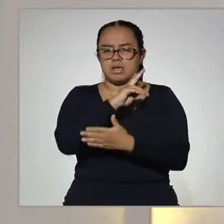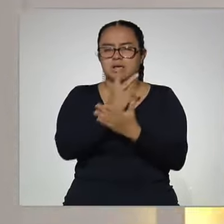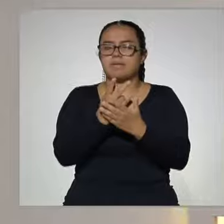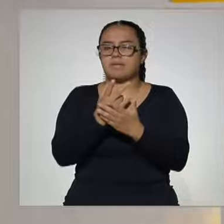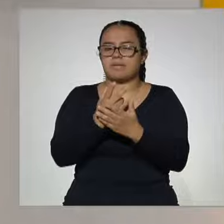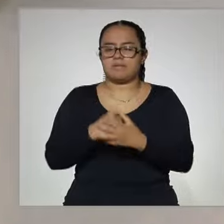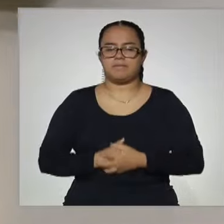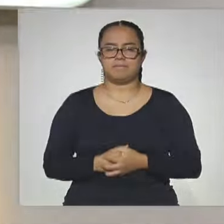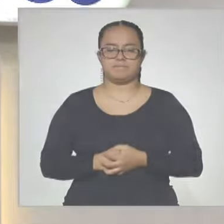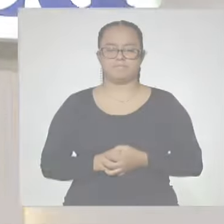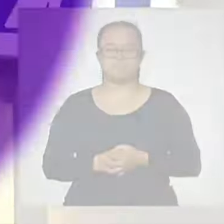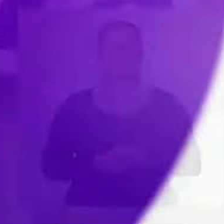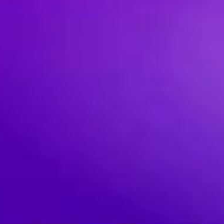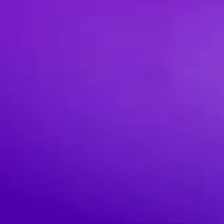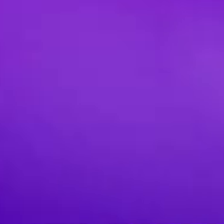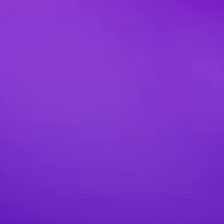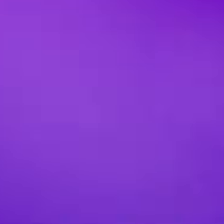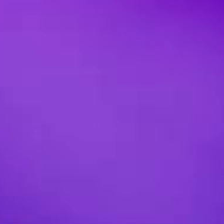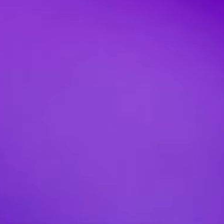donde van a... a después de...